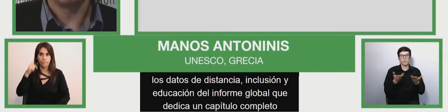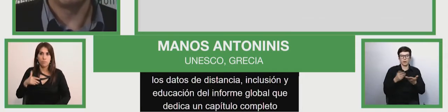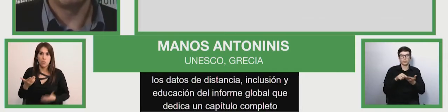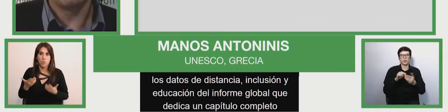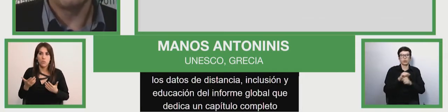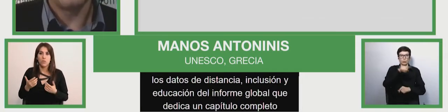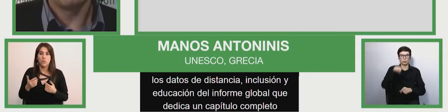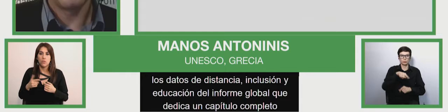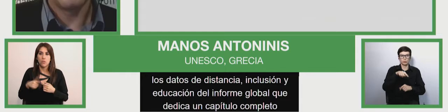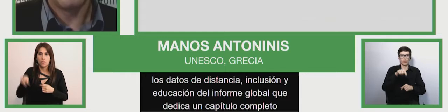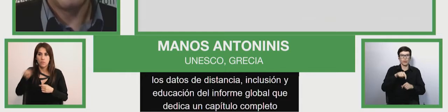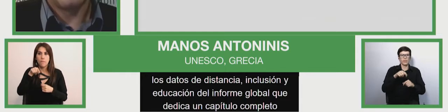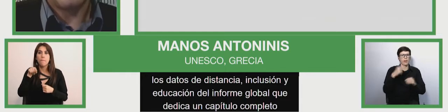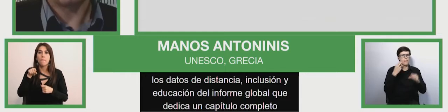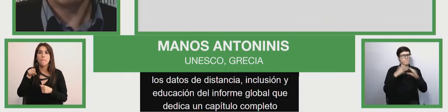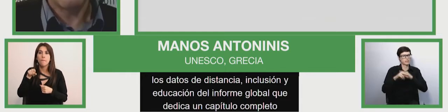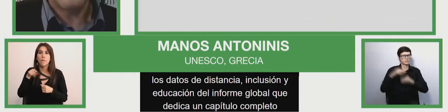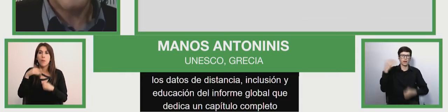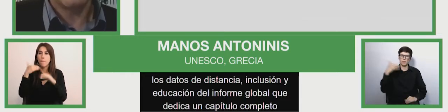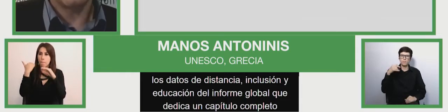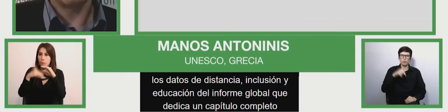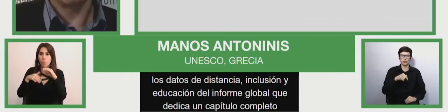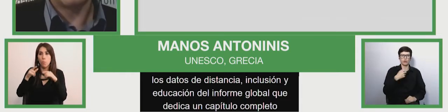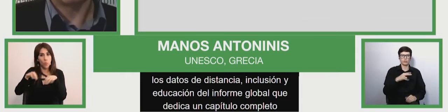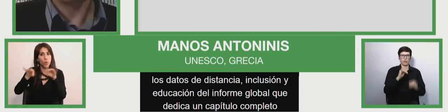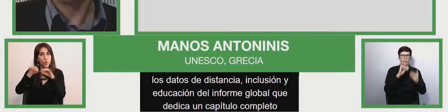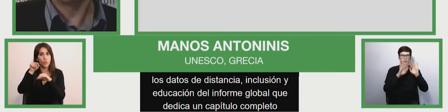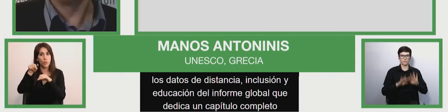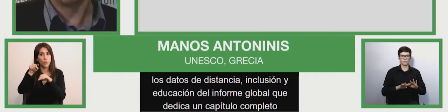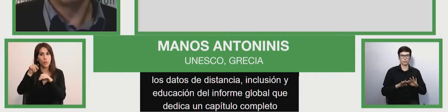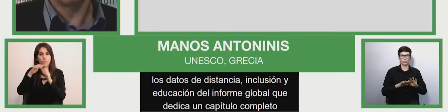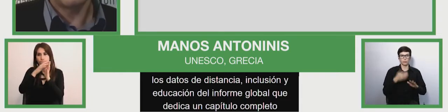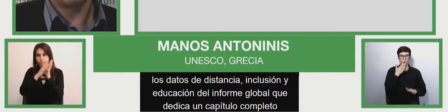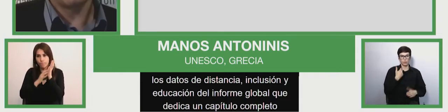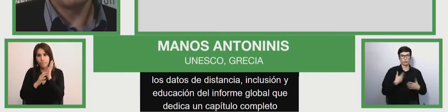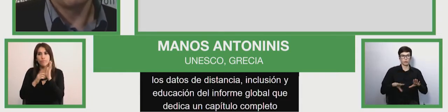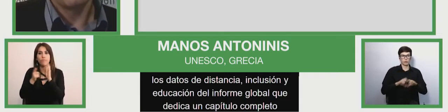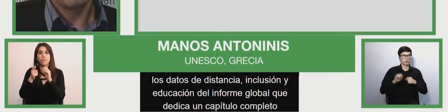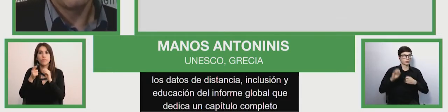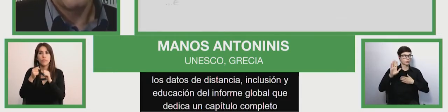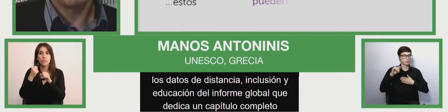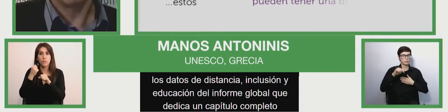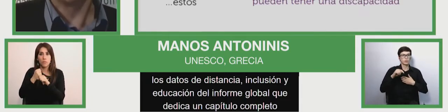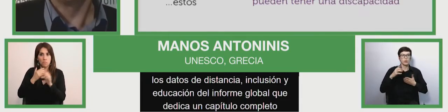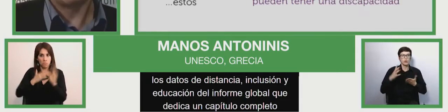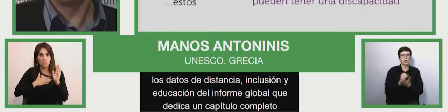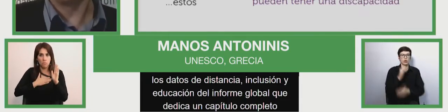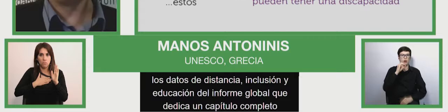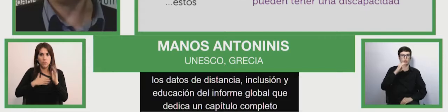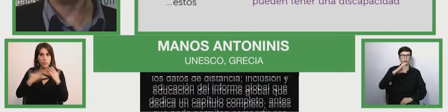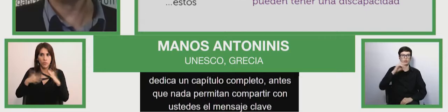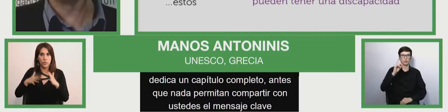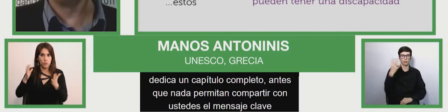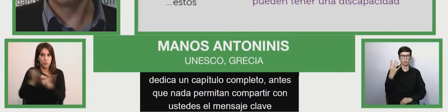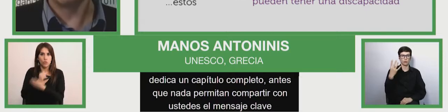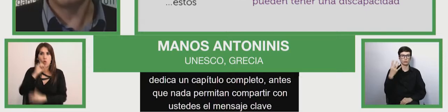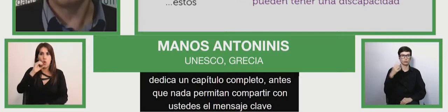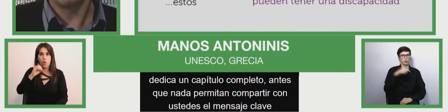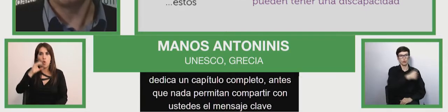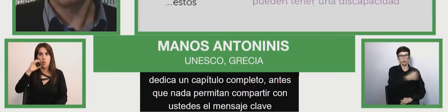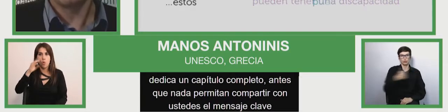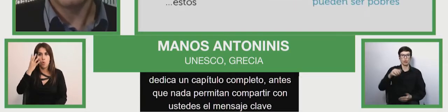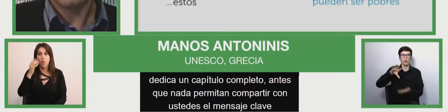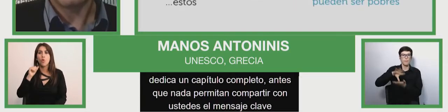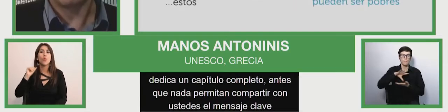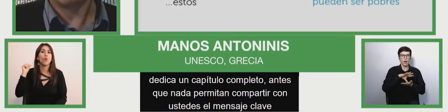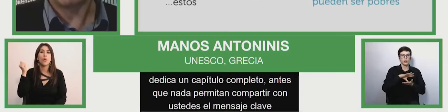del informe. Al comprometerse con alcanzar el ODS-4, todos los países ratificaron su compromiso